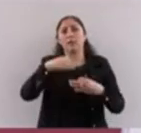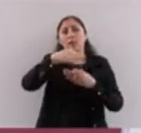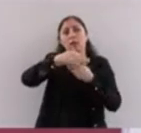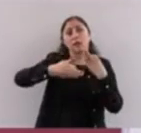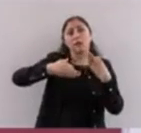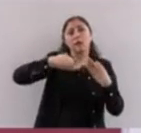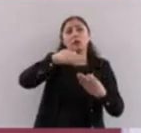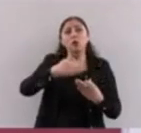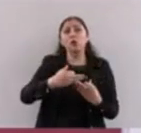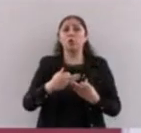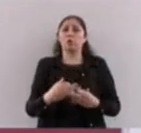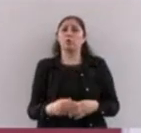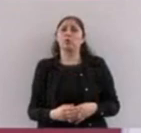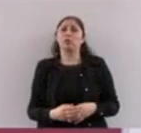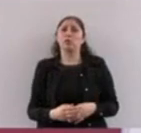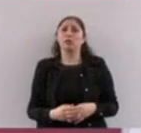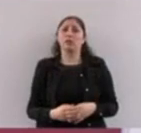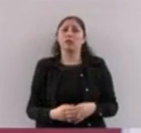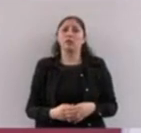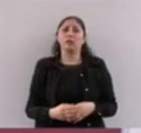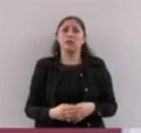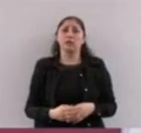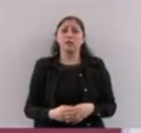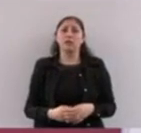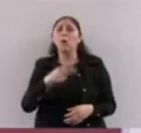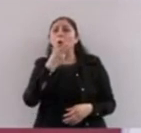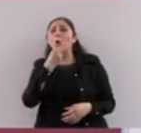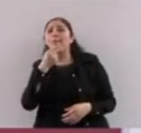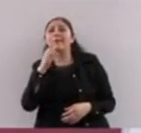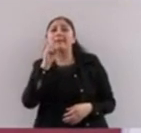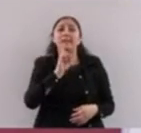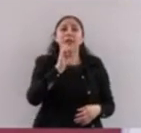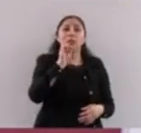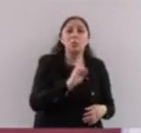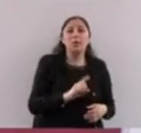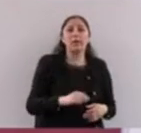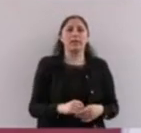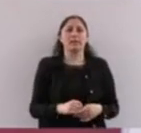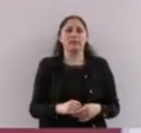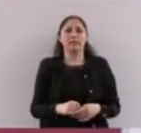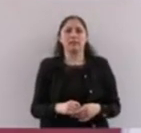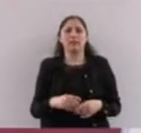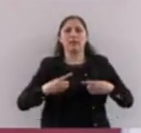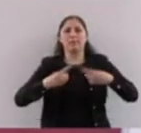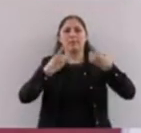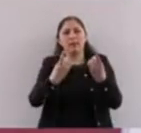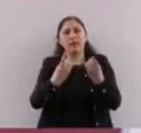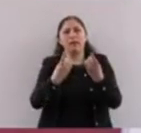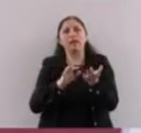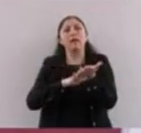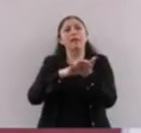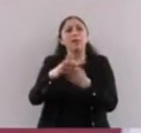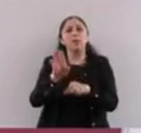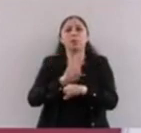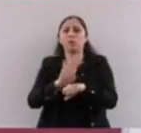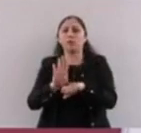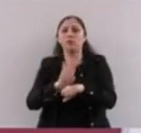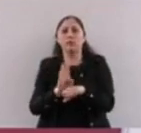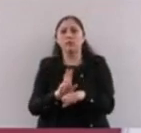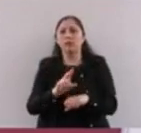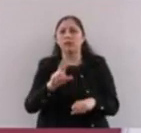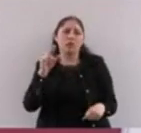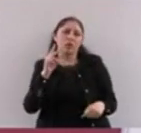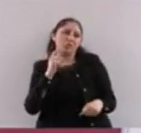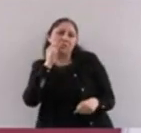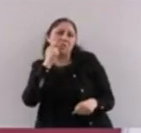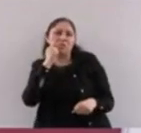esta pensión, es decir, que fuera para todas y para todos, sin importar la condición social o económica. Y en aquel